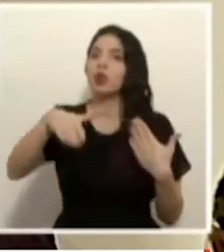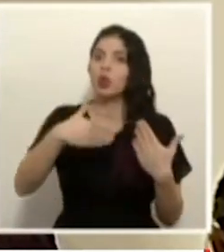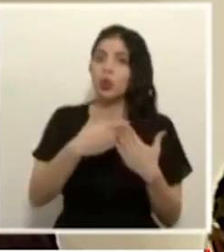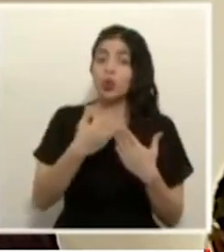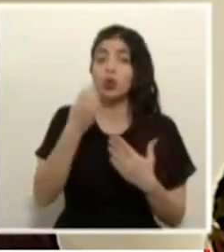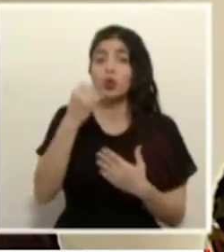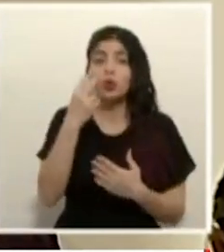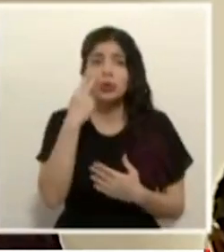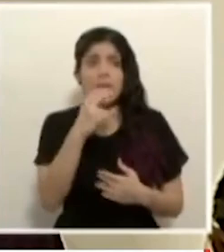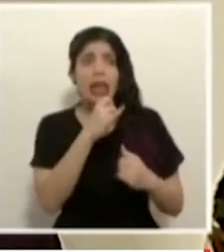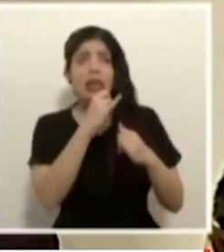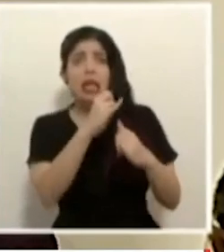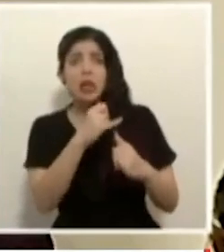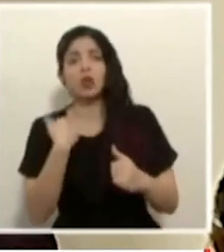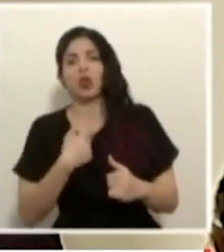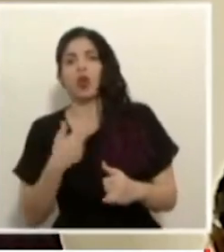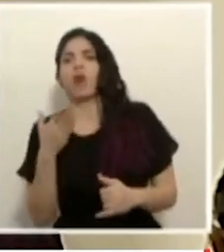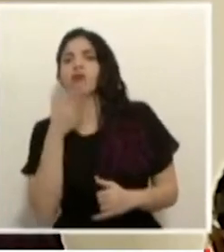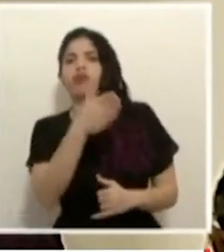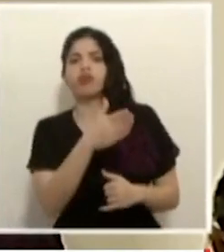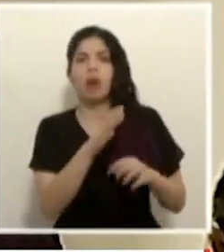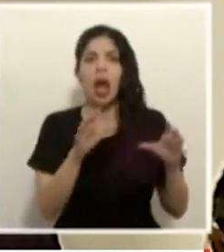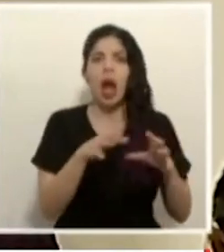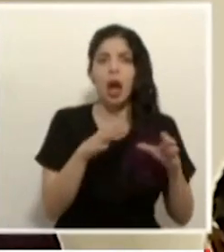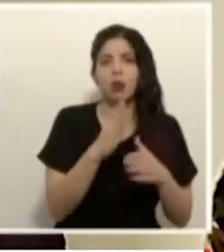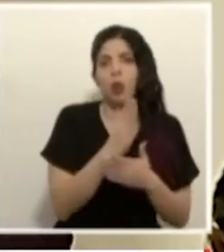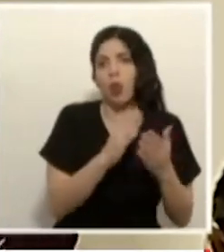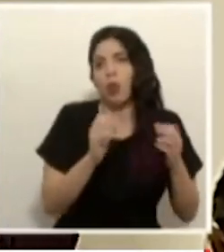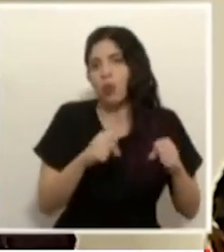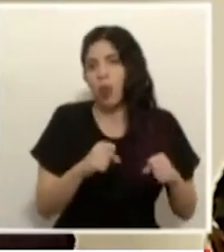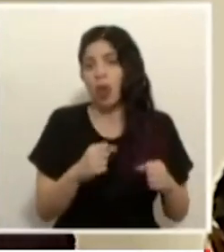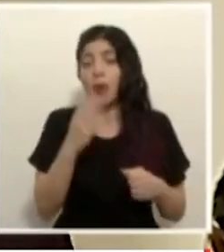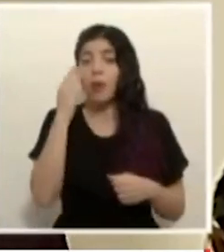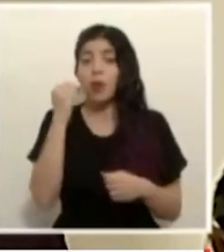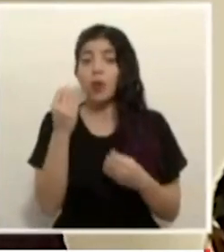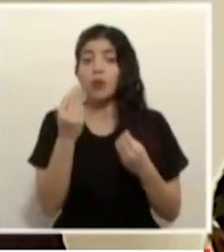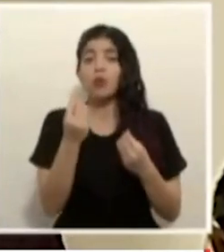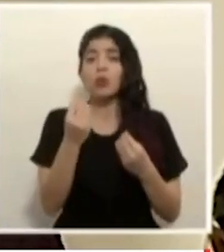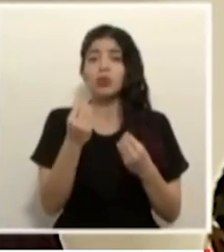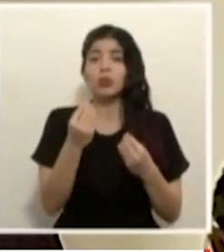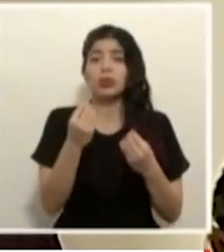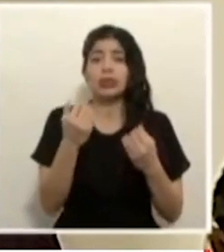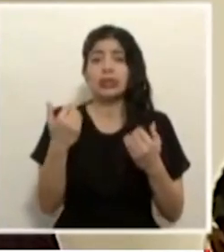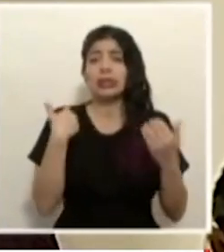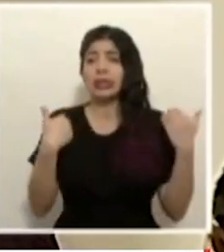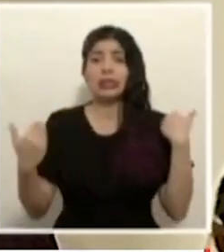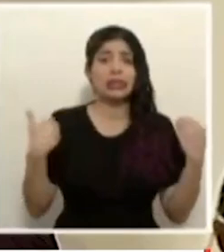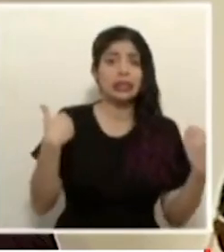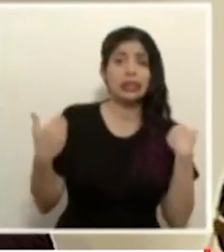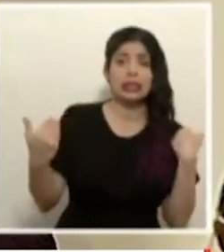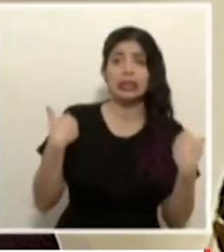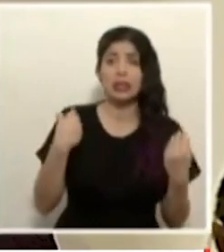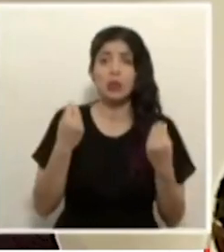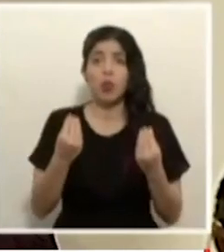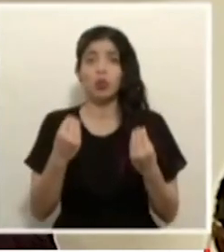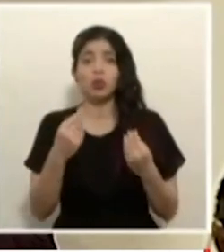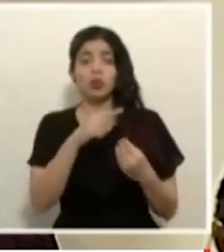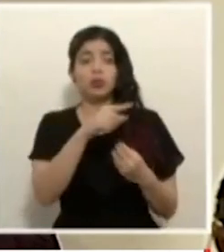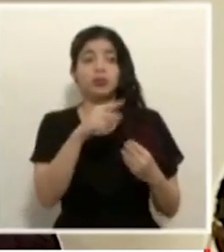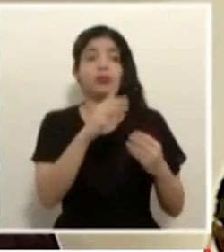denuncias y tratamos de hacer lo que podamos en realidad también hay mucha demanda en muchas líneas no solamente en la atención